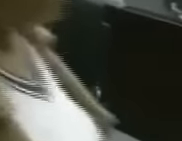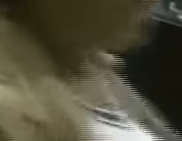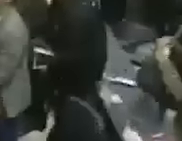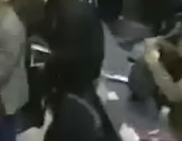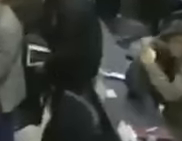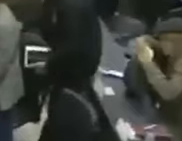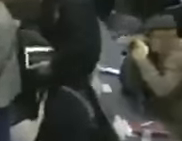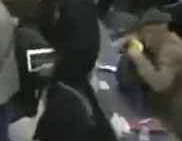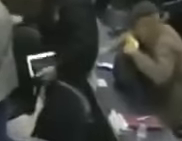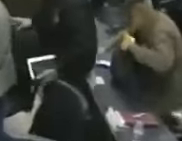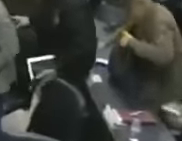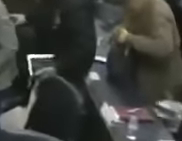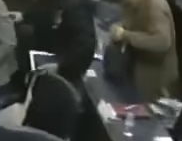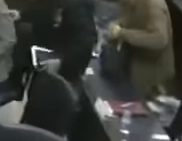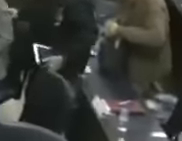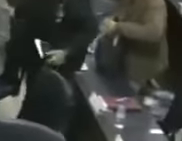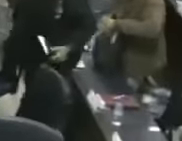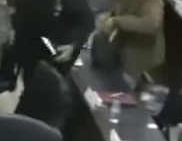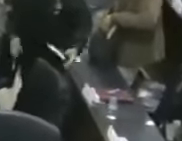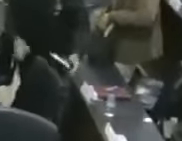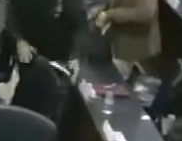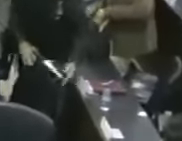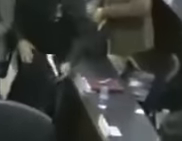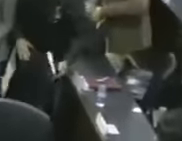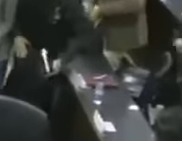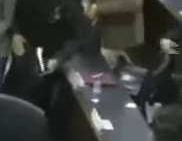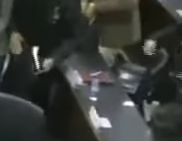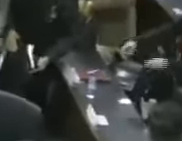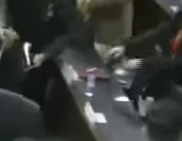ab poner viernes de pues despejé Gracias.